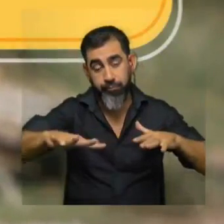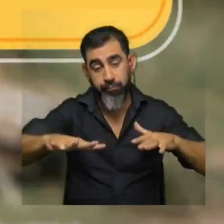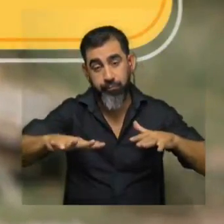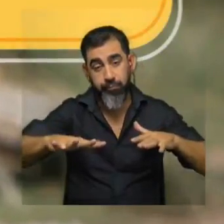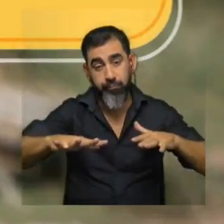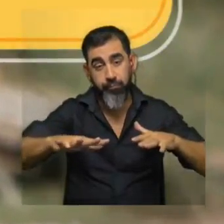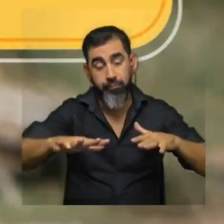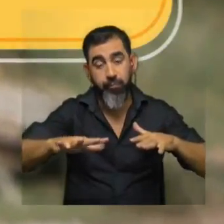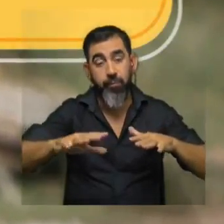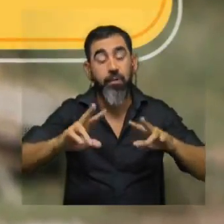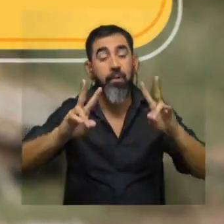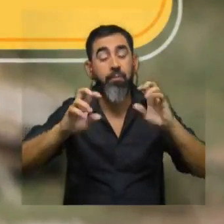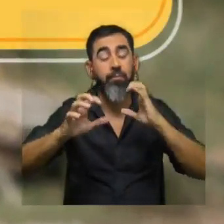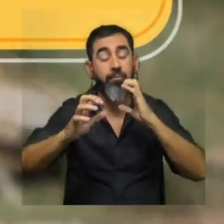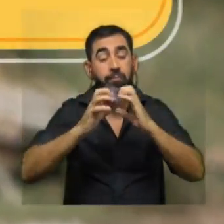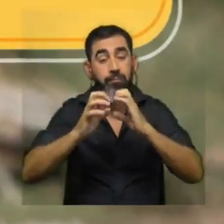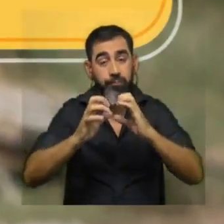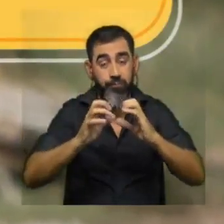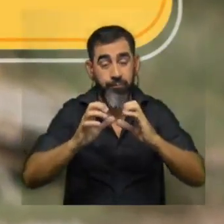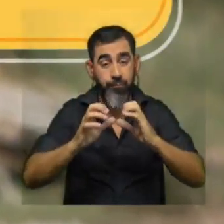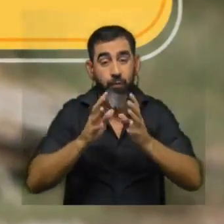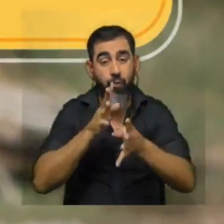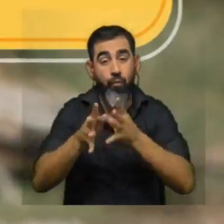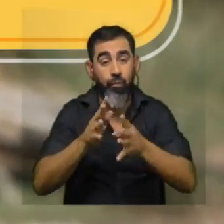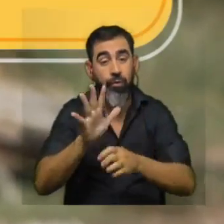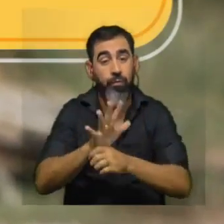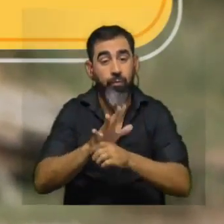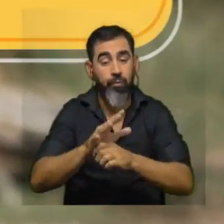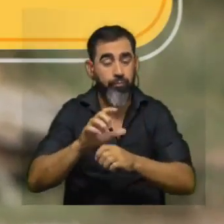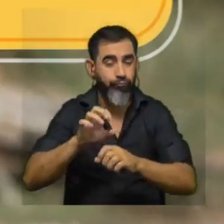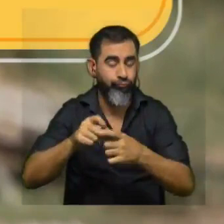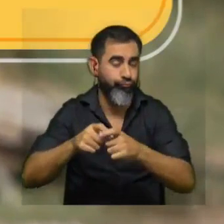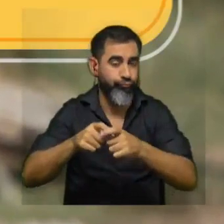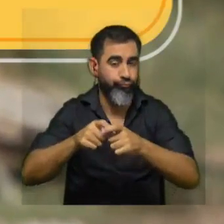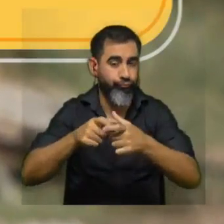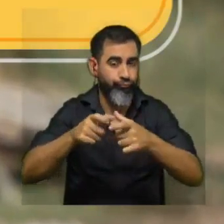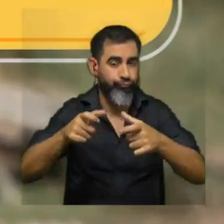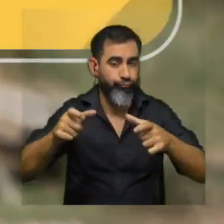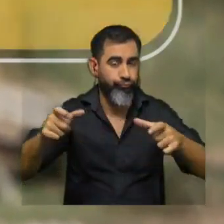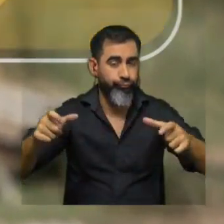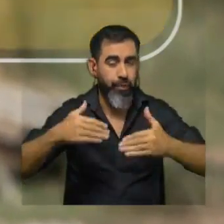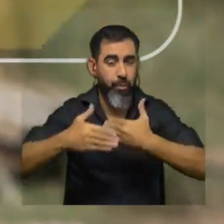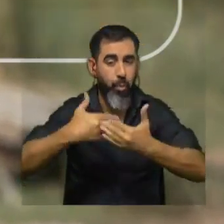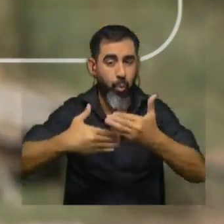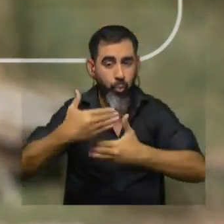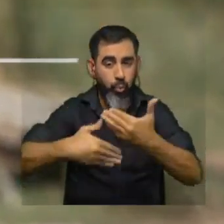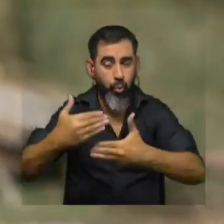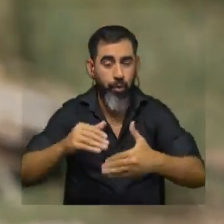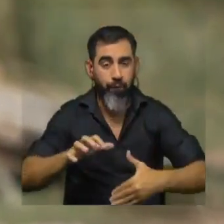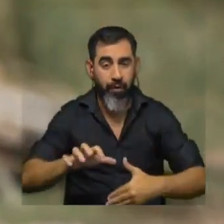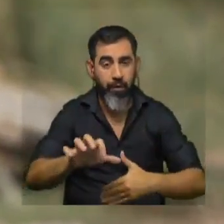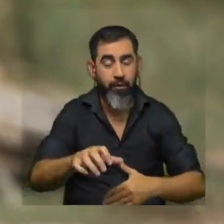los embalses hidroeléctricos, que funcionan como grandes criaderos de cianobacterias. Entonces,